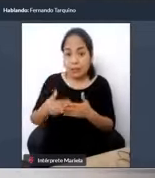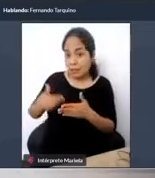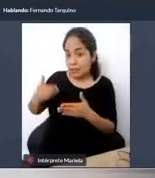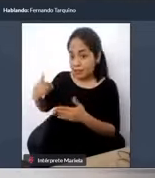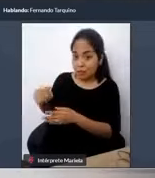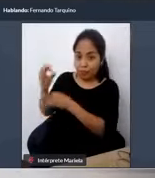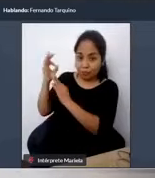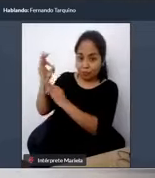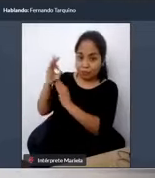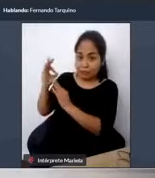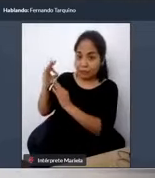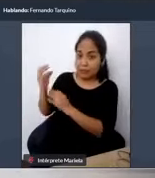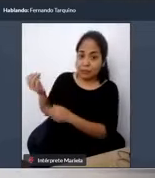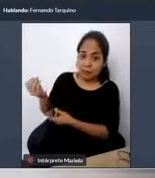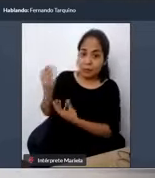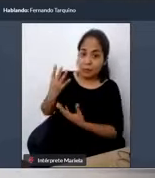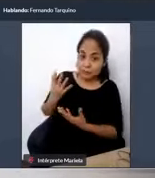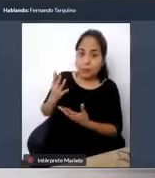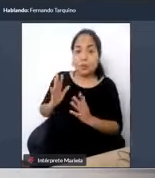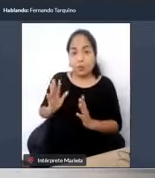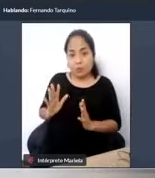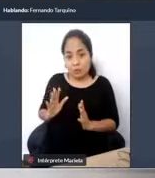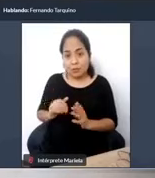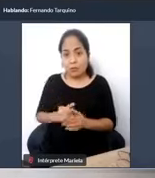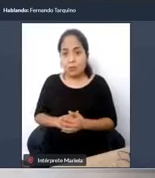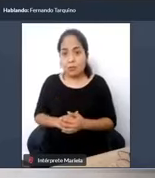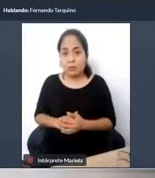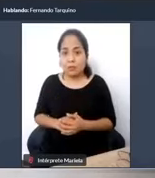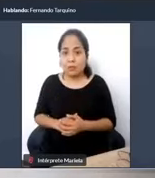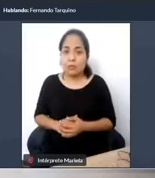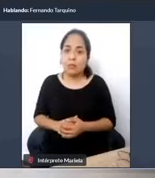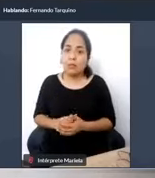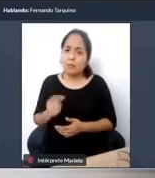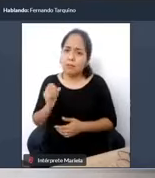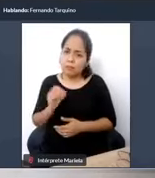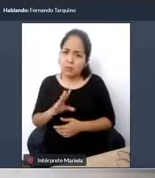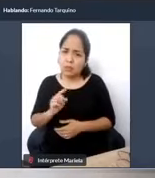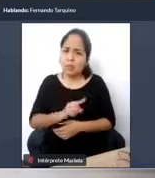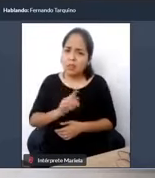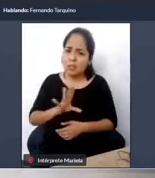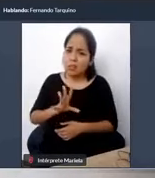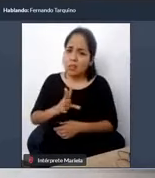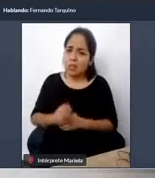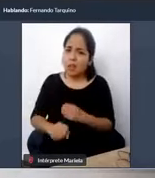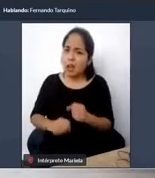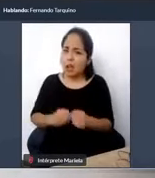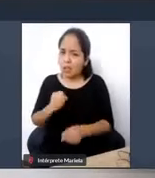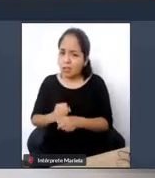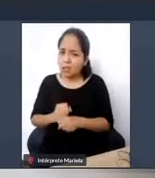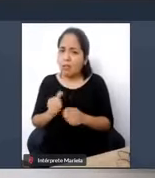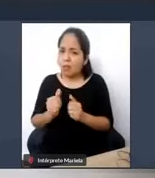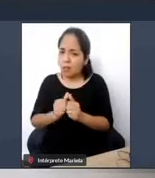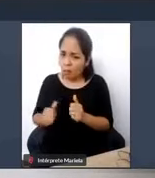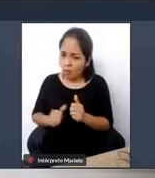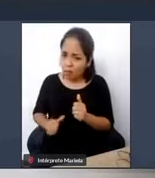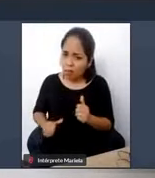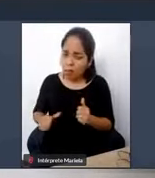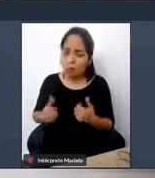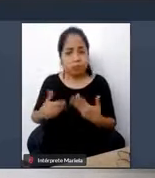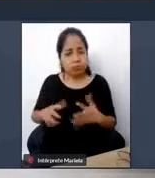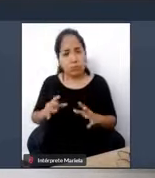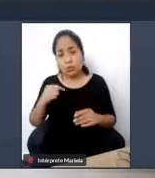ha tirado un número de 15 años de atraso yo diría que son muchísimos más entonces